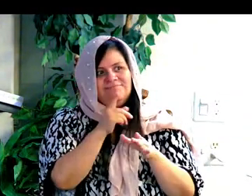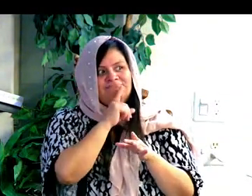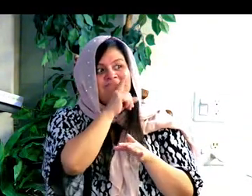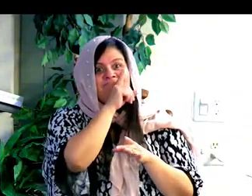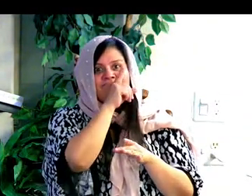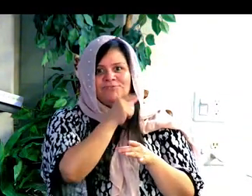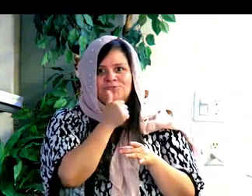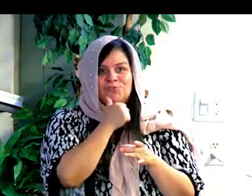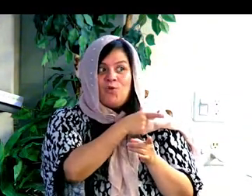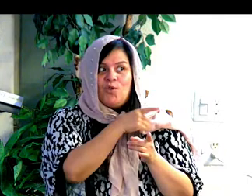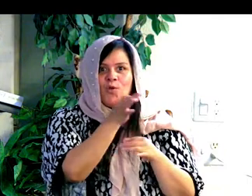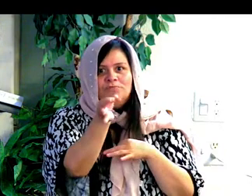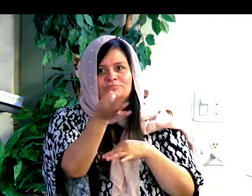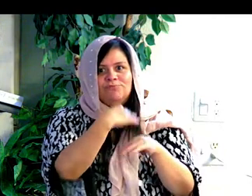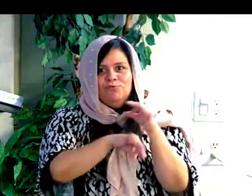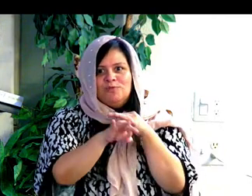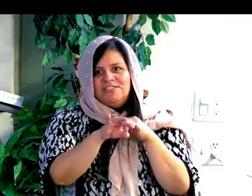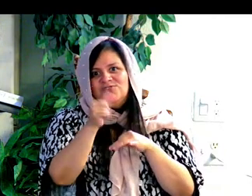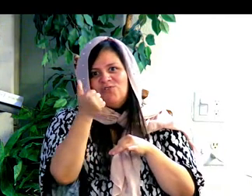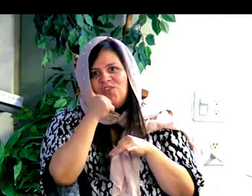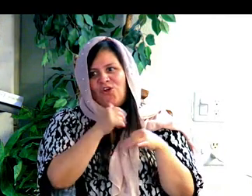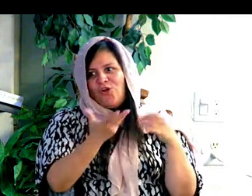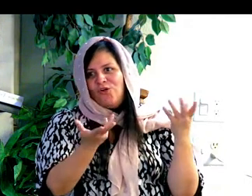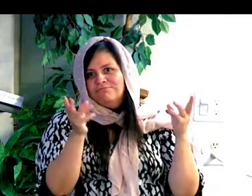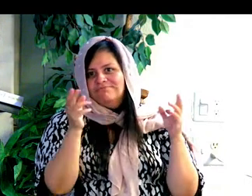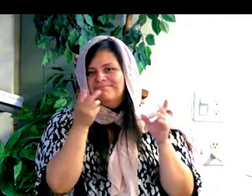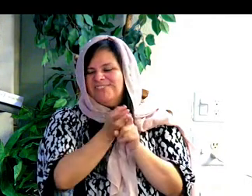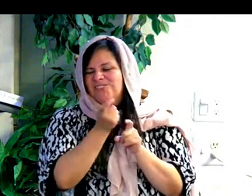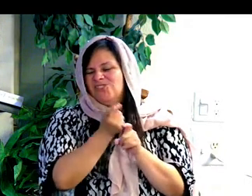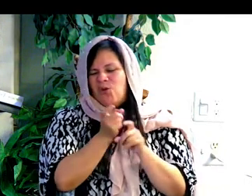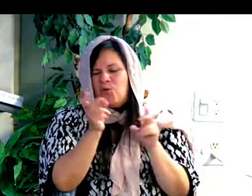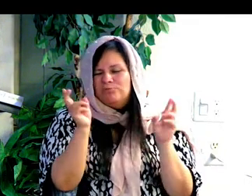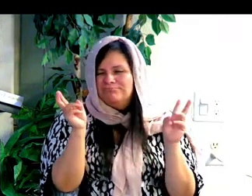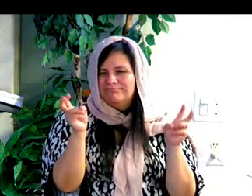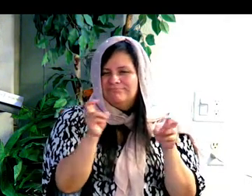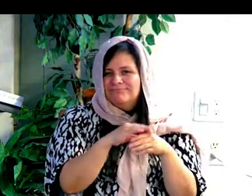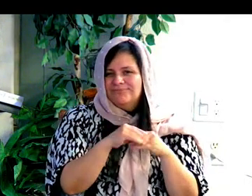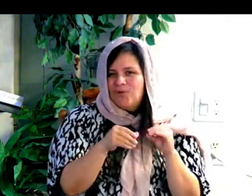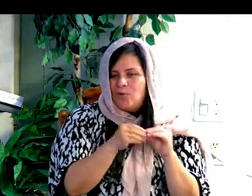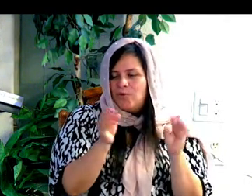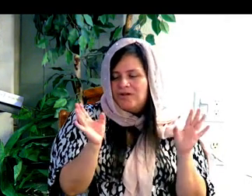buenas. Y así, la mujer debe ser sin manchas,